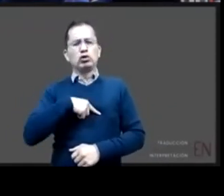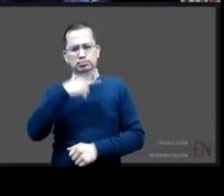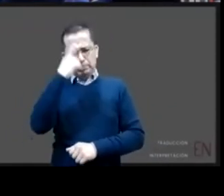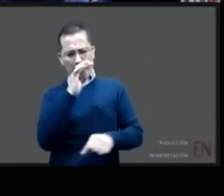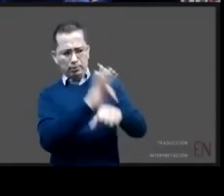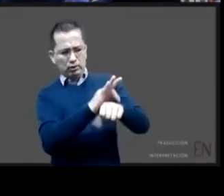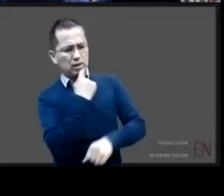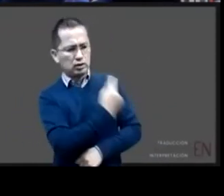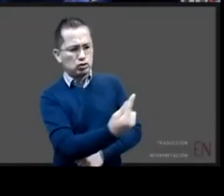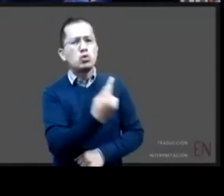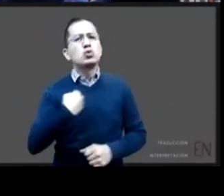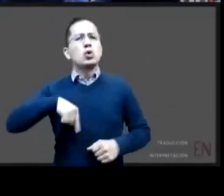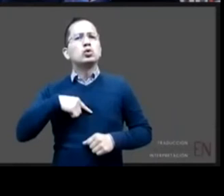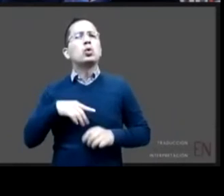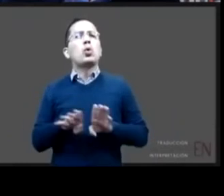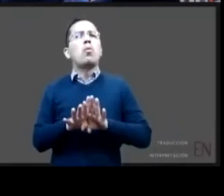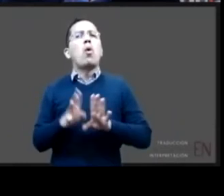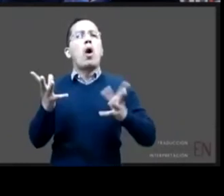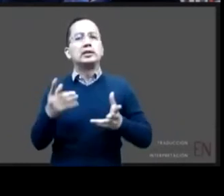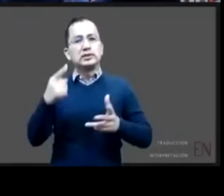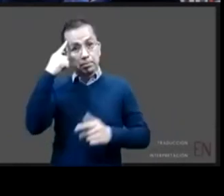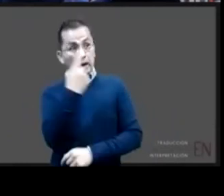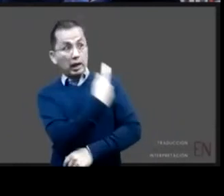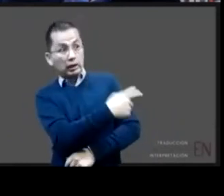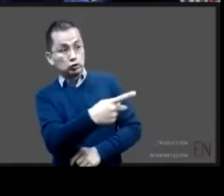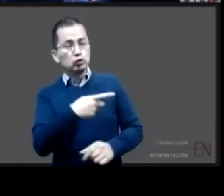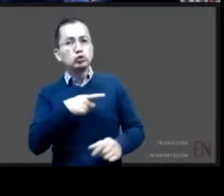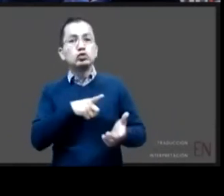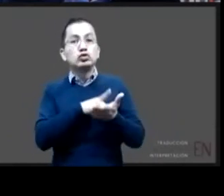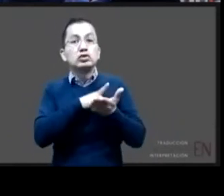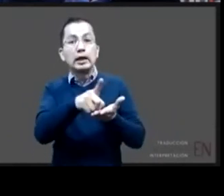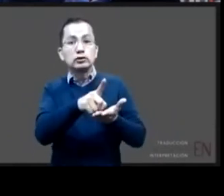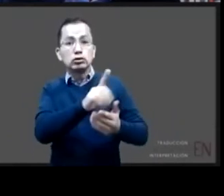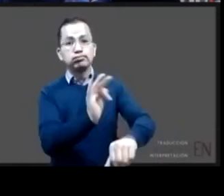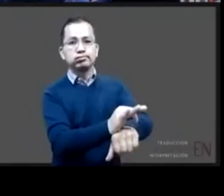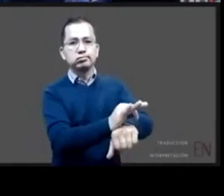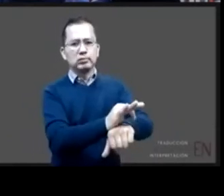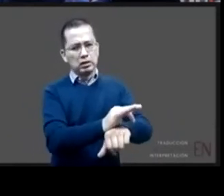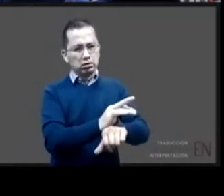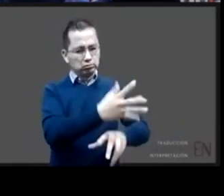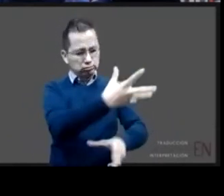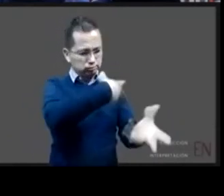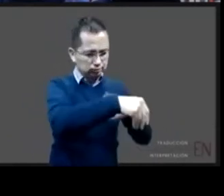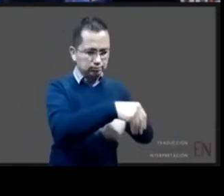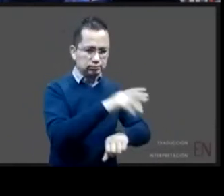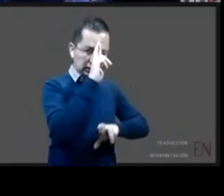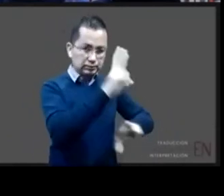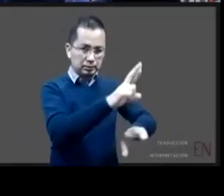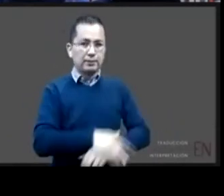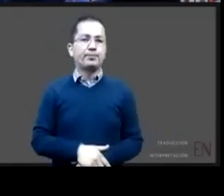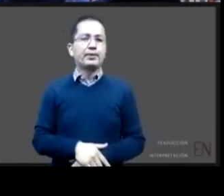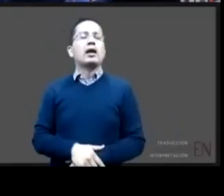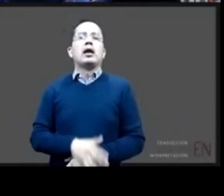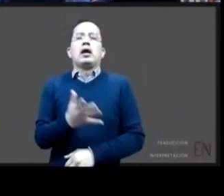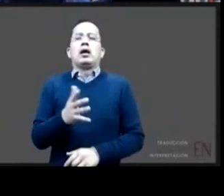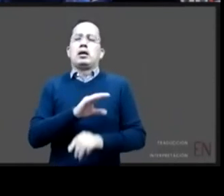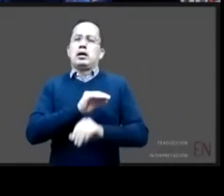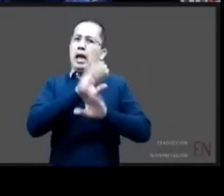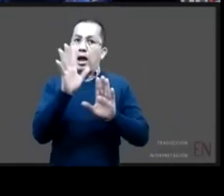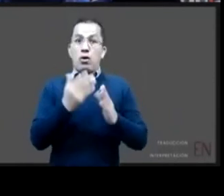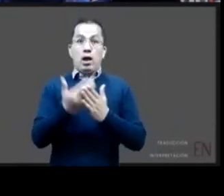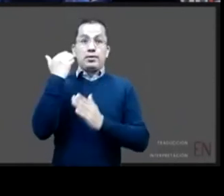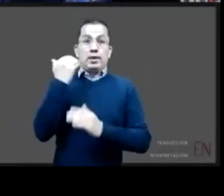restitución de derechos sin duda la aprobación de la ley general de derechos de niños y adolescentes de 2014 vino a abrir